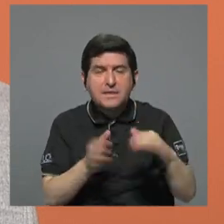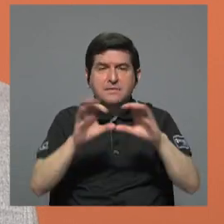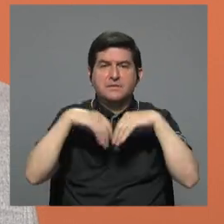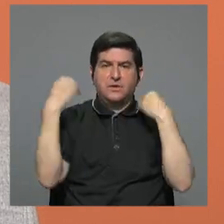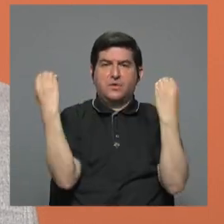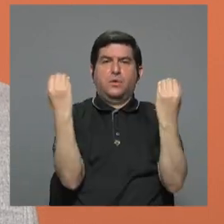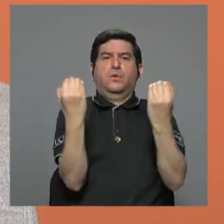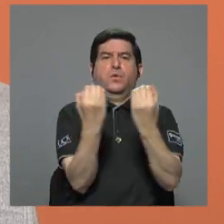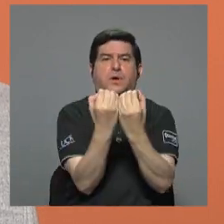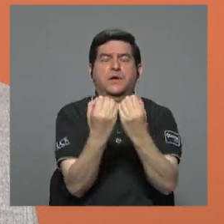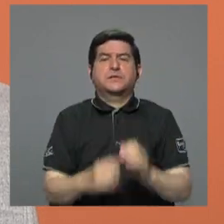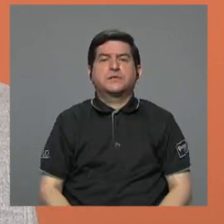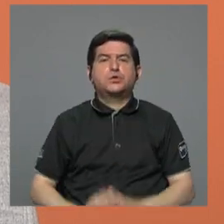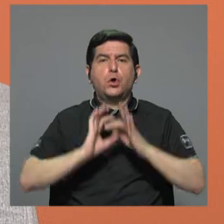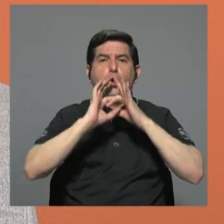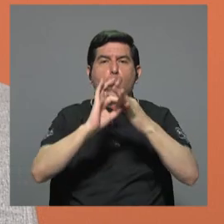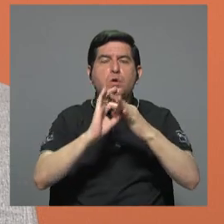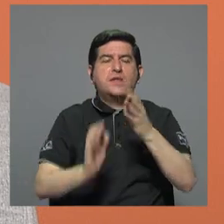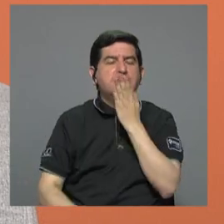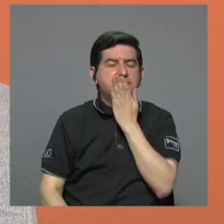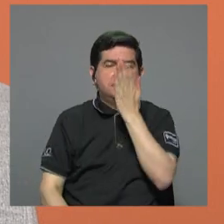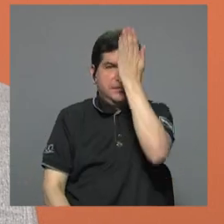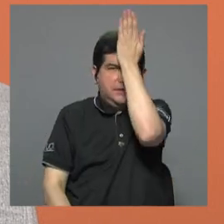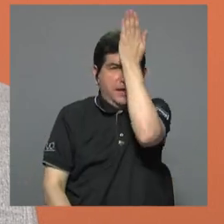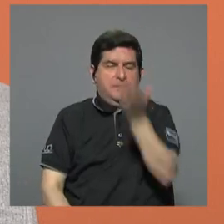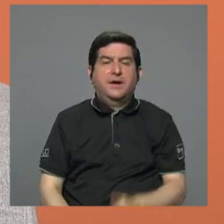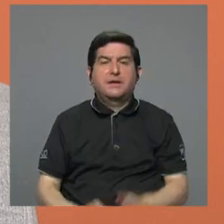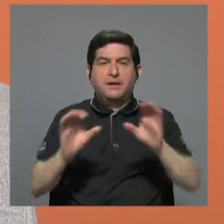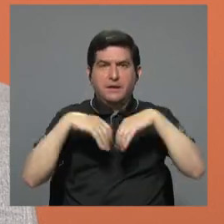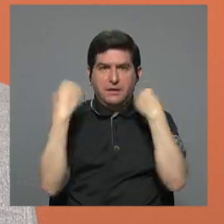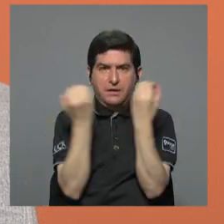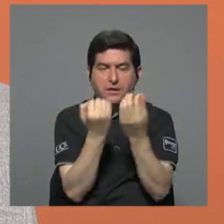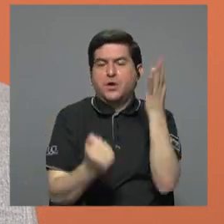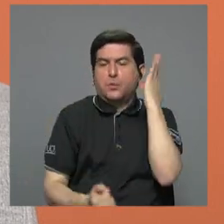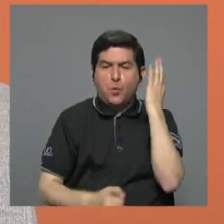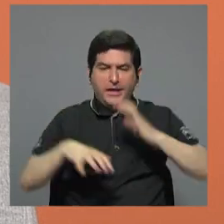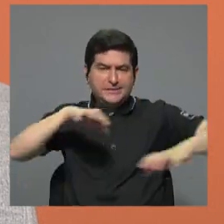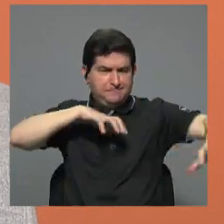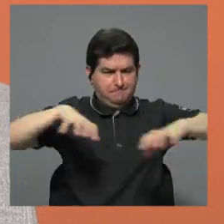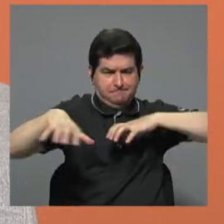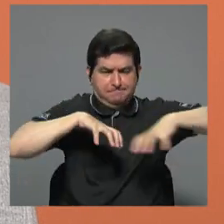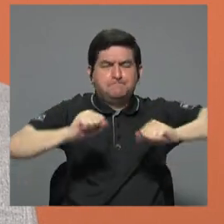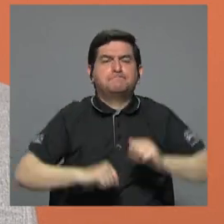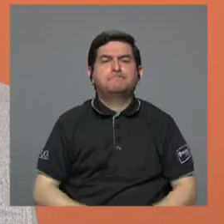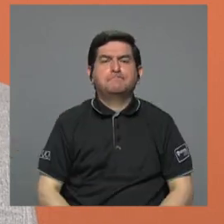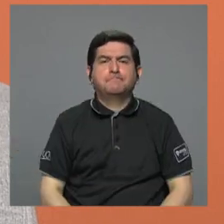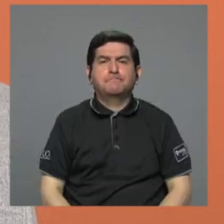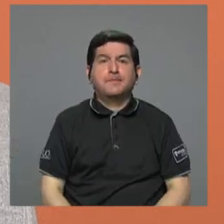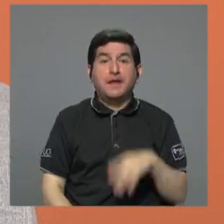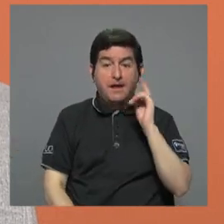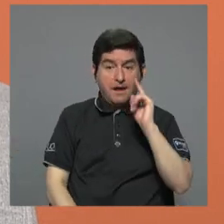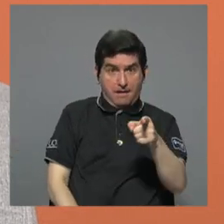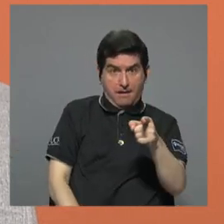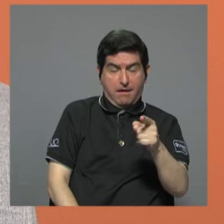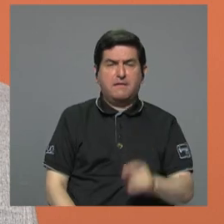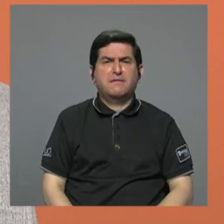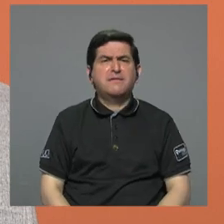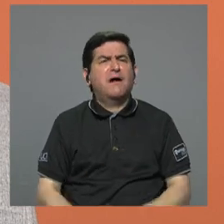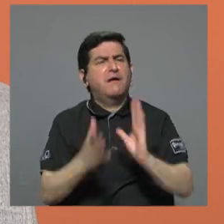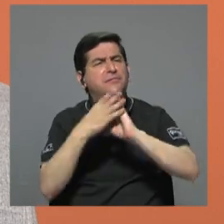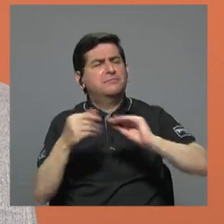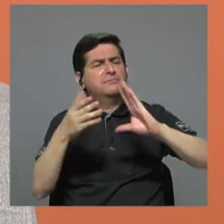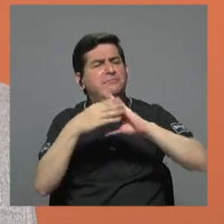organización Unidas Talamanca, es una organización de mujeres activistas, y ella lo que nos